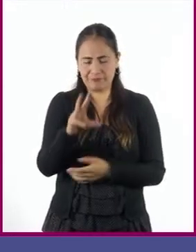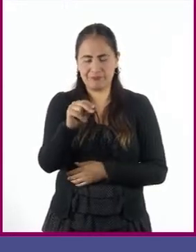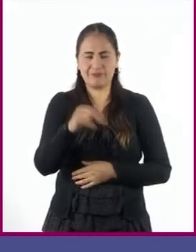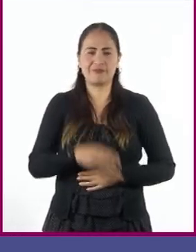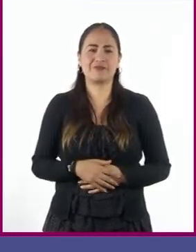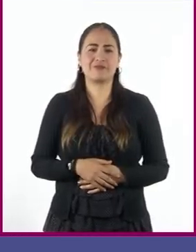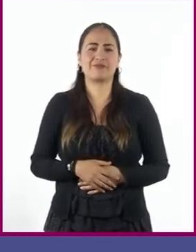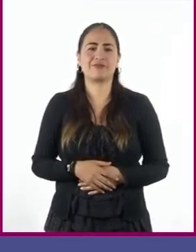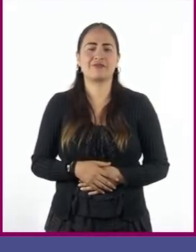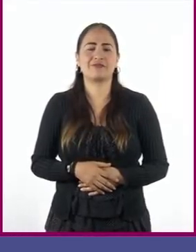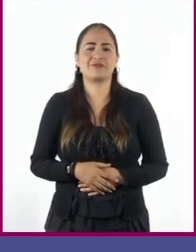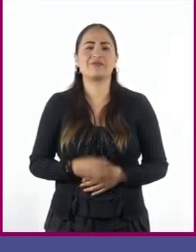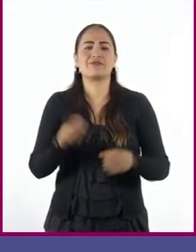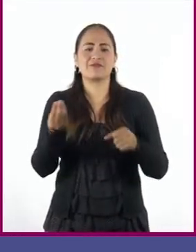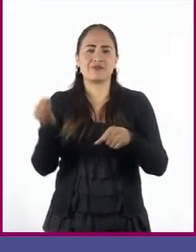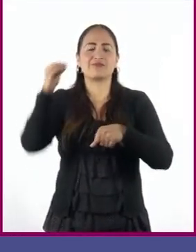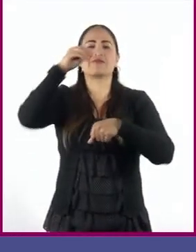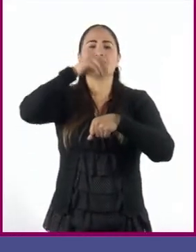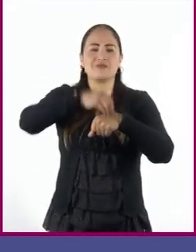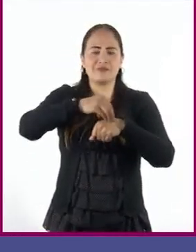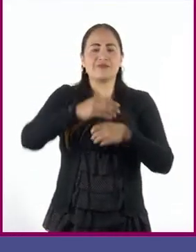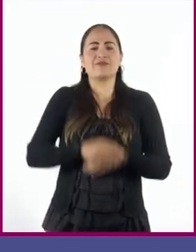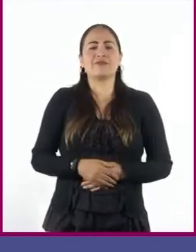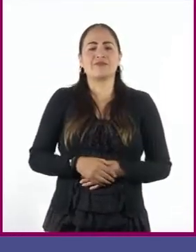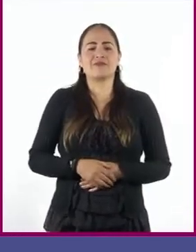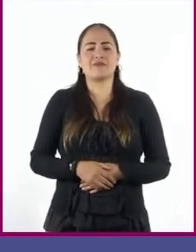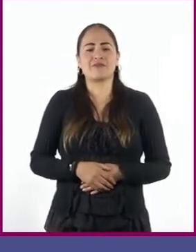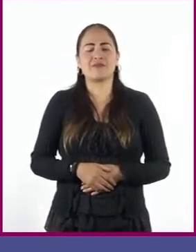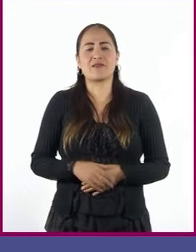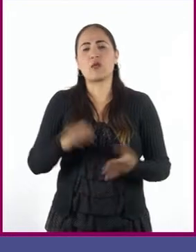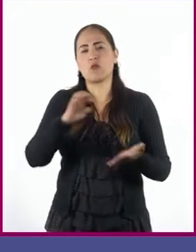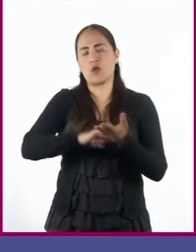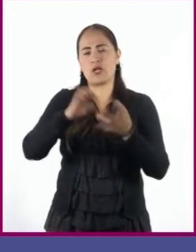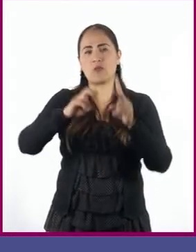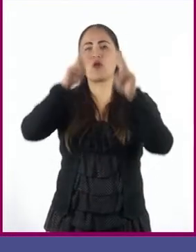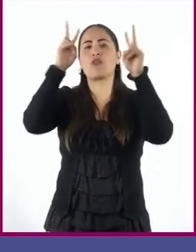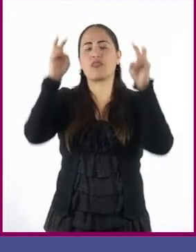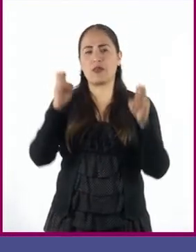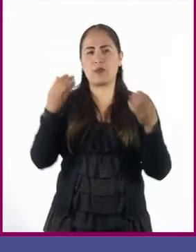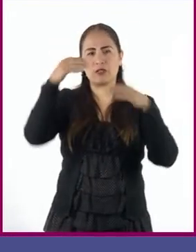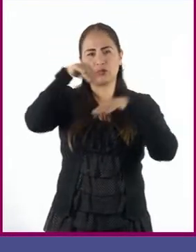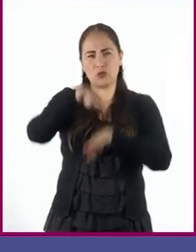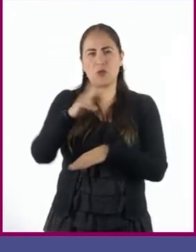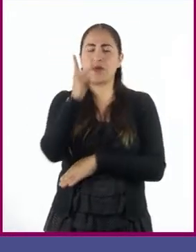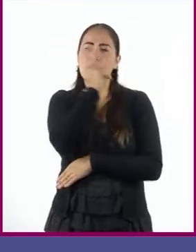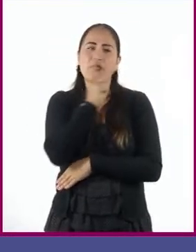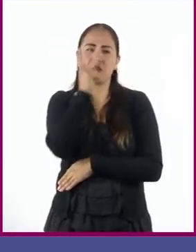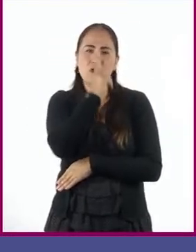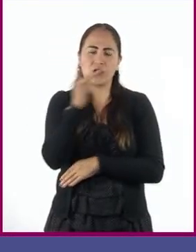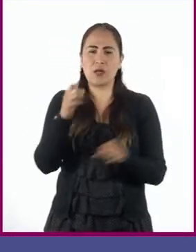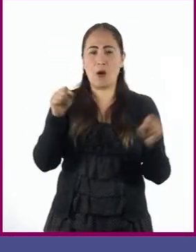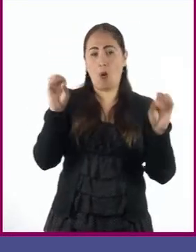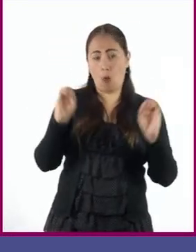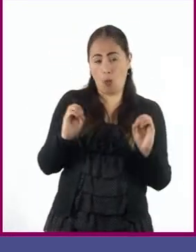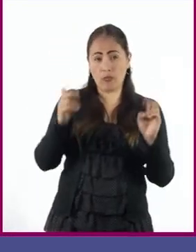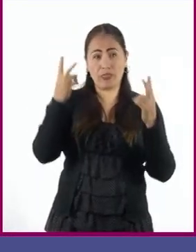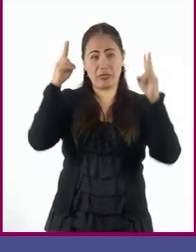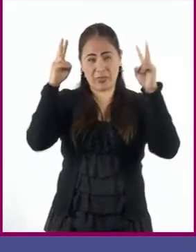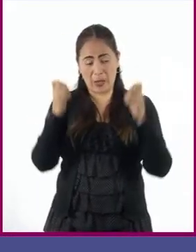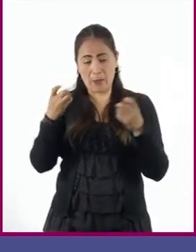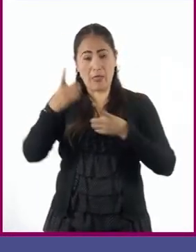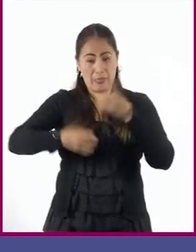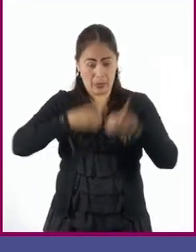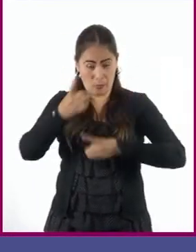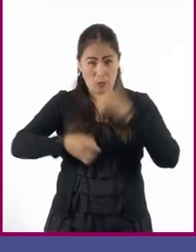Y habría que agregar que tampoco es lo mismo cuando se habla sobre un tema pedagógico o sobre uno deportivo. Ahí